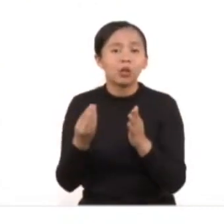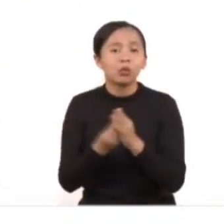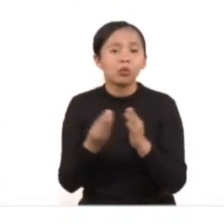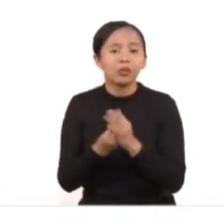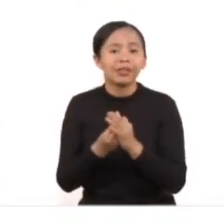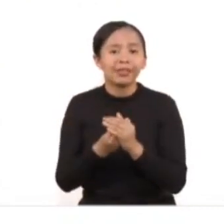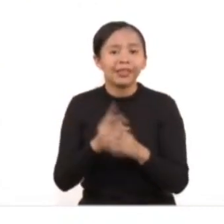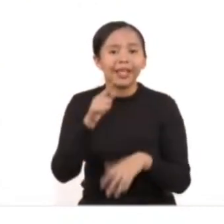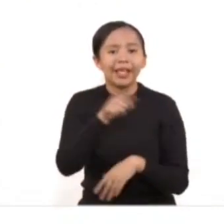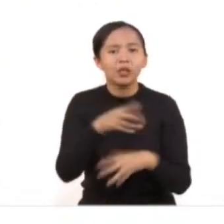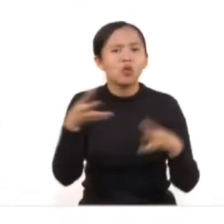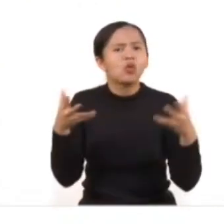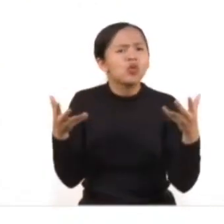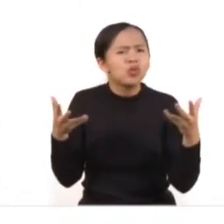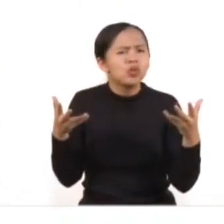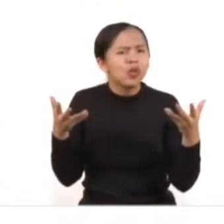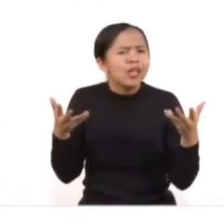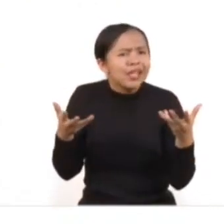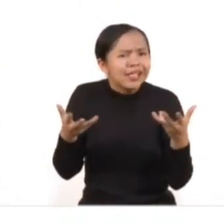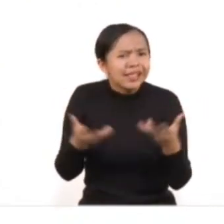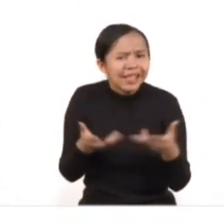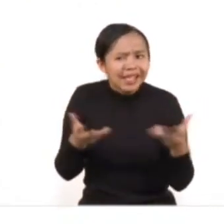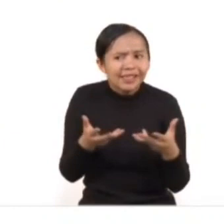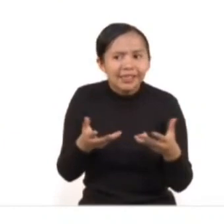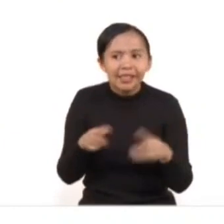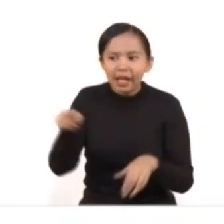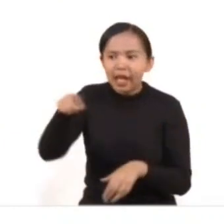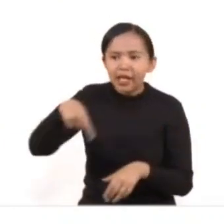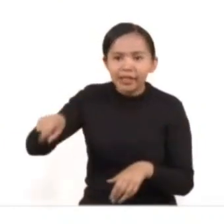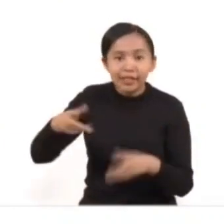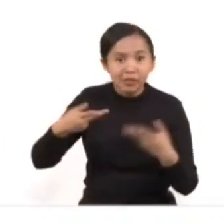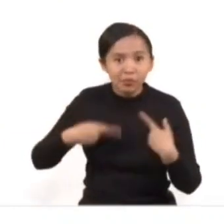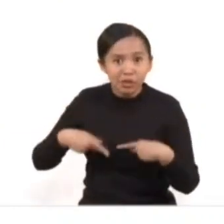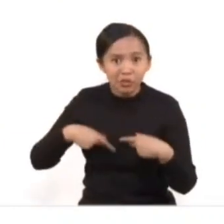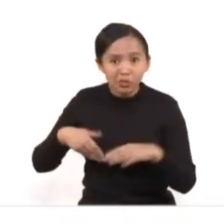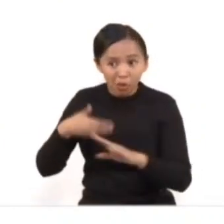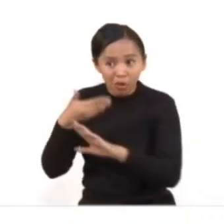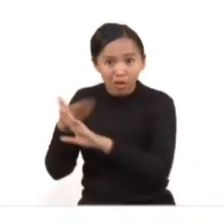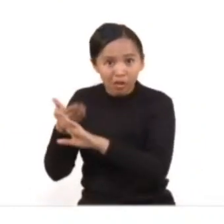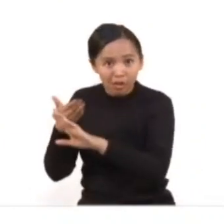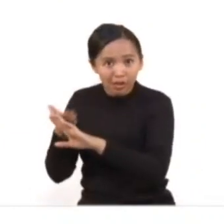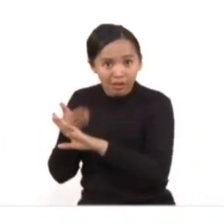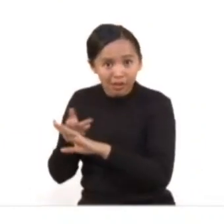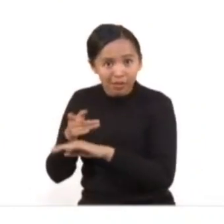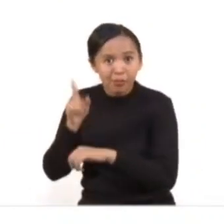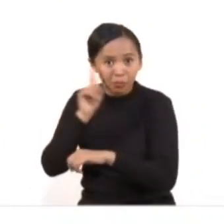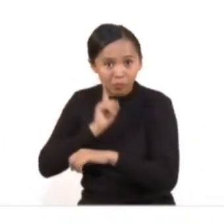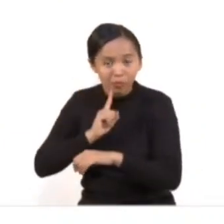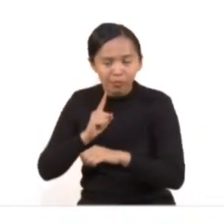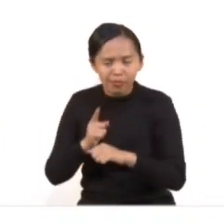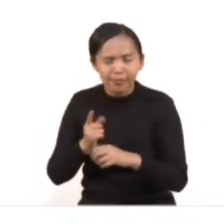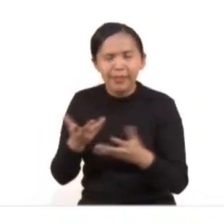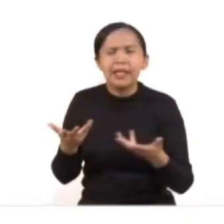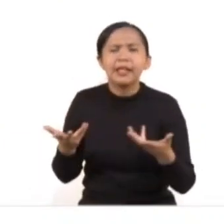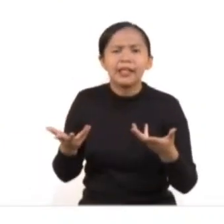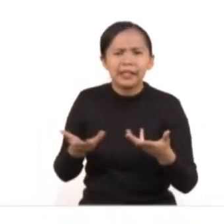como el diplomado de actuación policial y atención a víctimas con perspectiva de género que hemos dado en